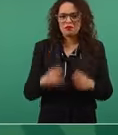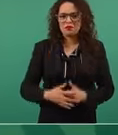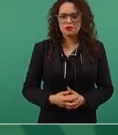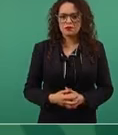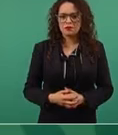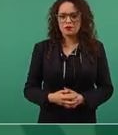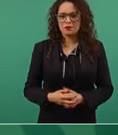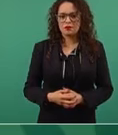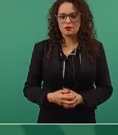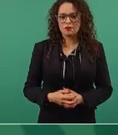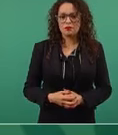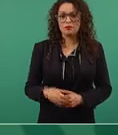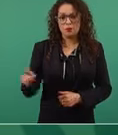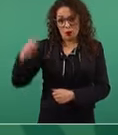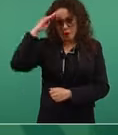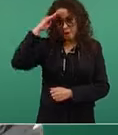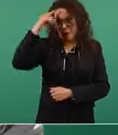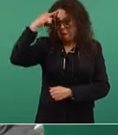aspiracionista,